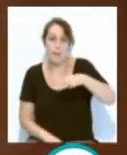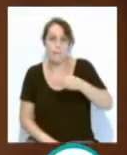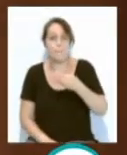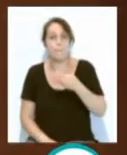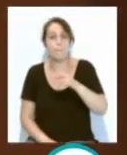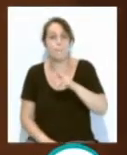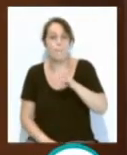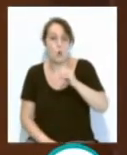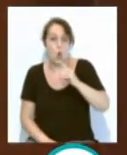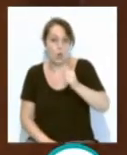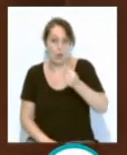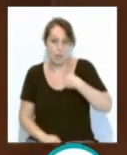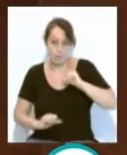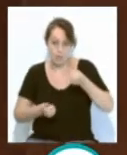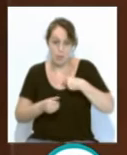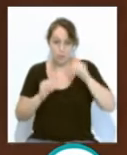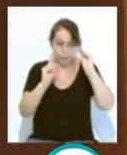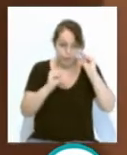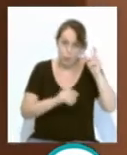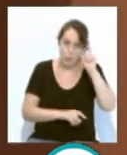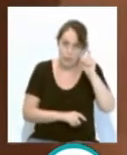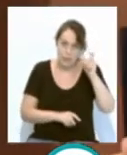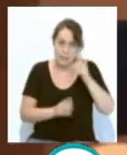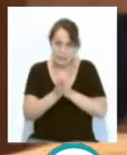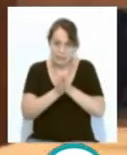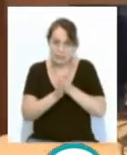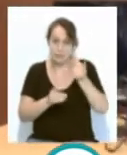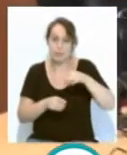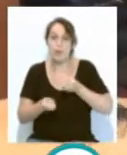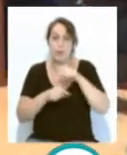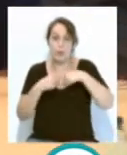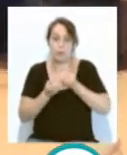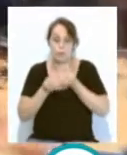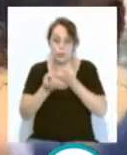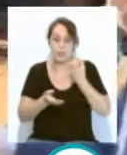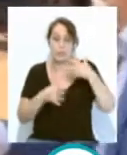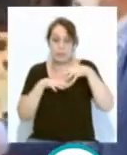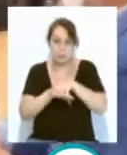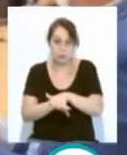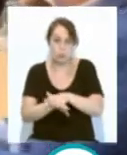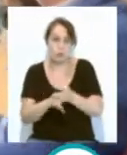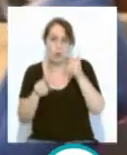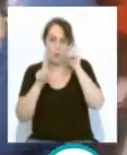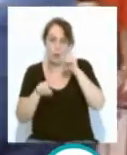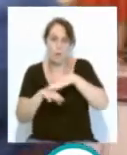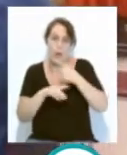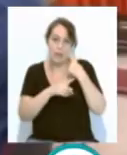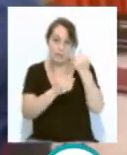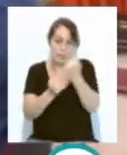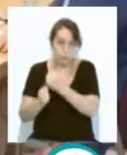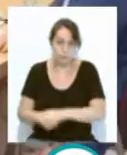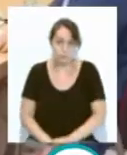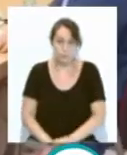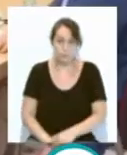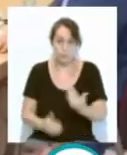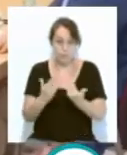de curso se promoverá la formación de los docentes, la información a las familias y la inclusión de educación para la salud. En